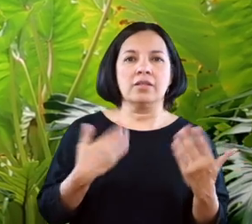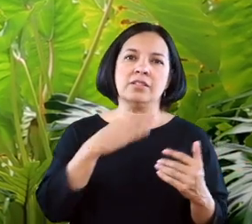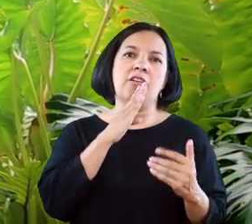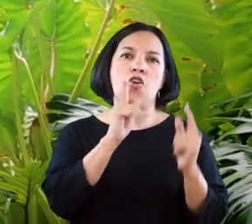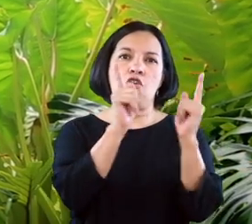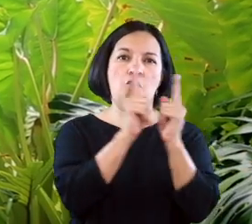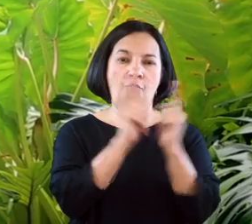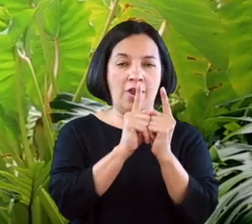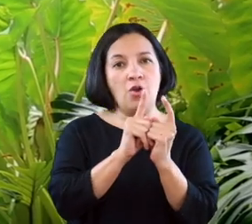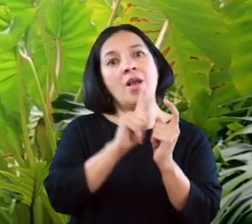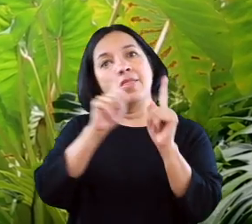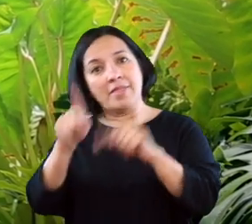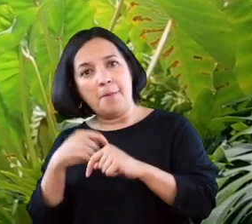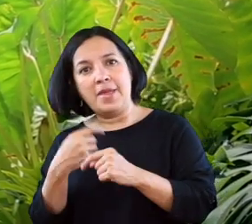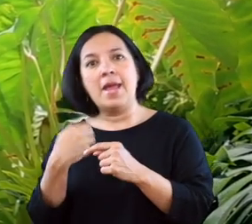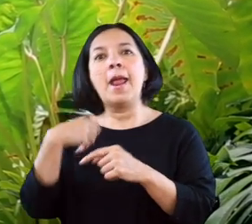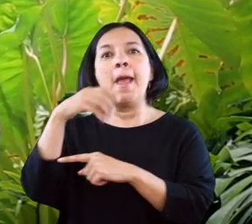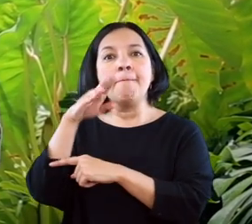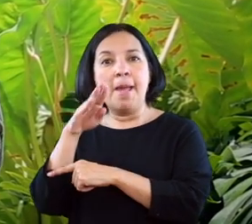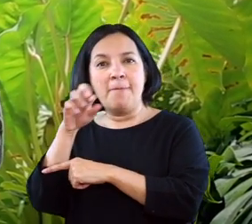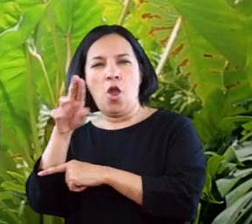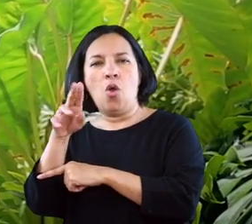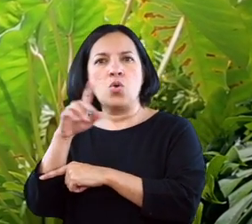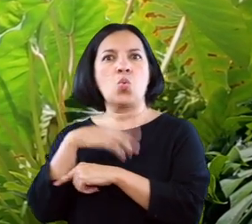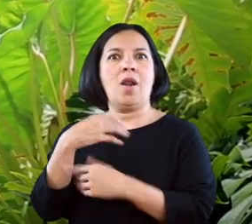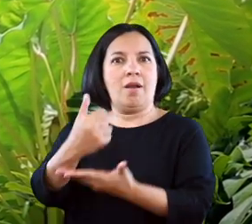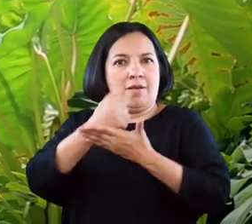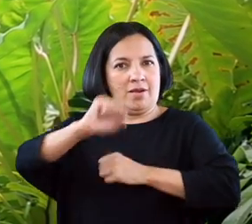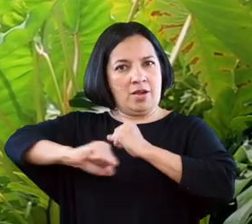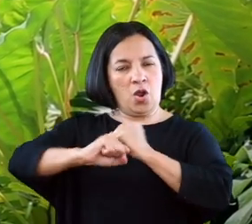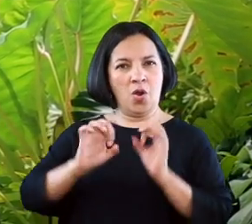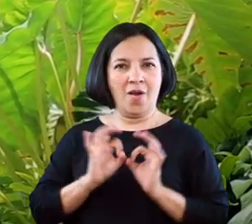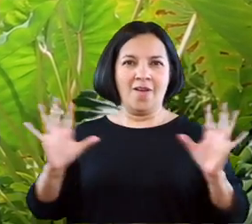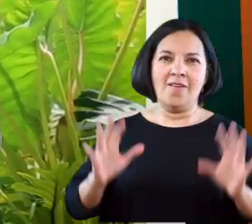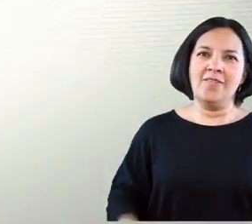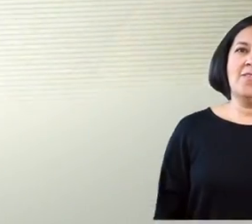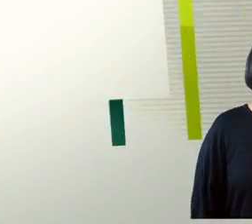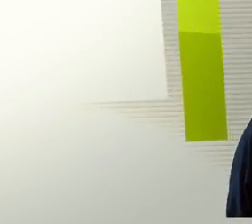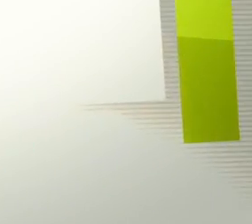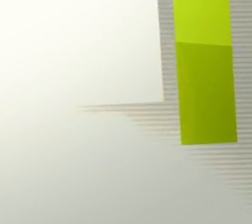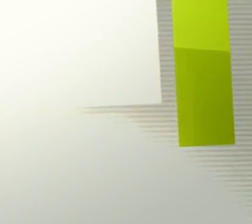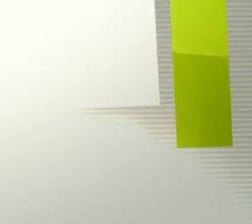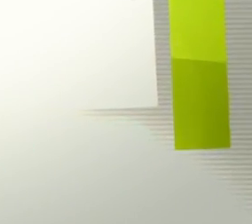Quiero agradecer a Confenalco Antioquia y Andes BPO por esta oportunidad.